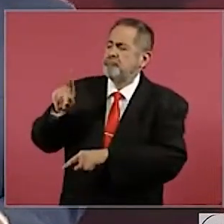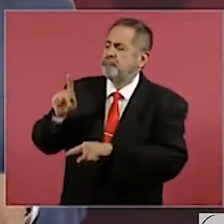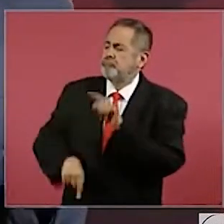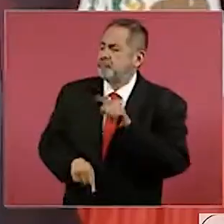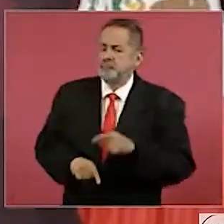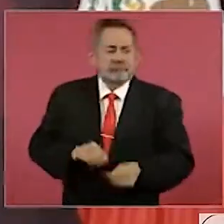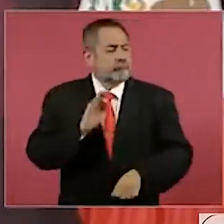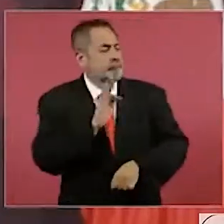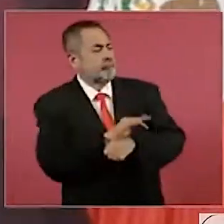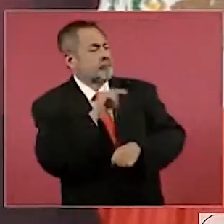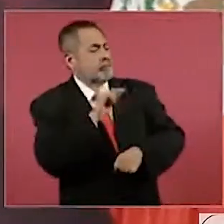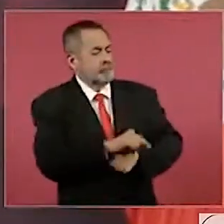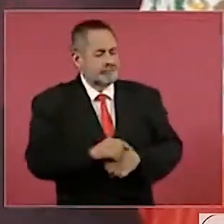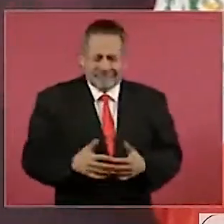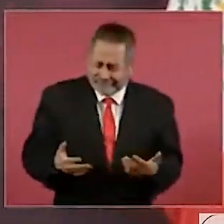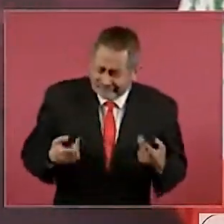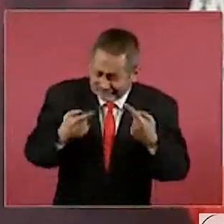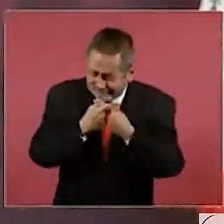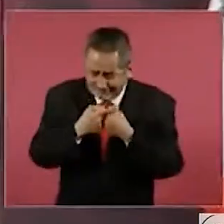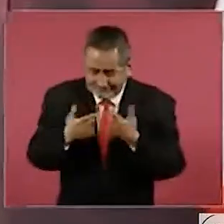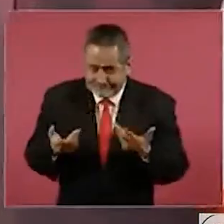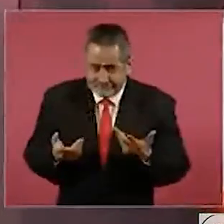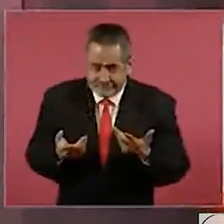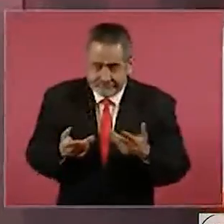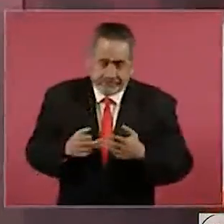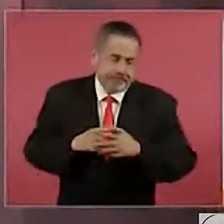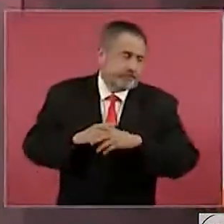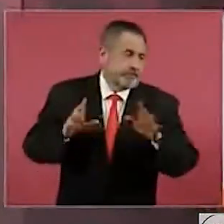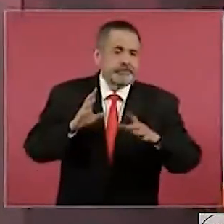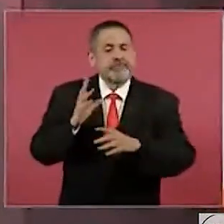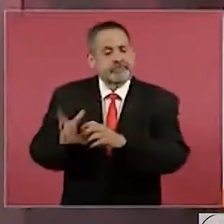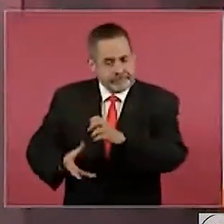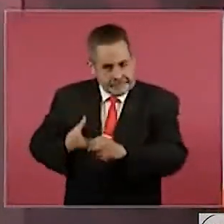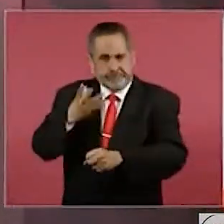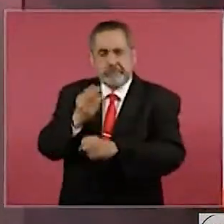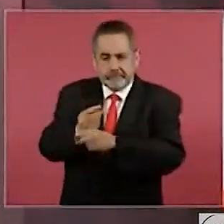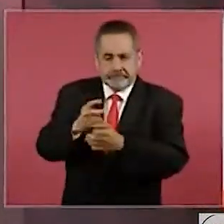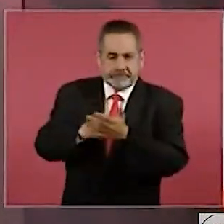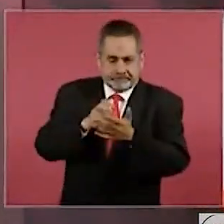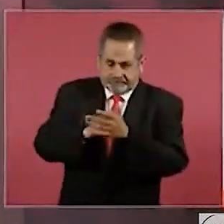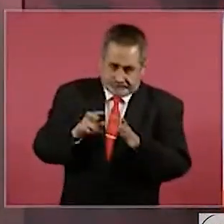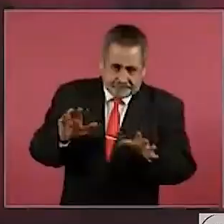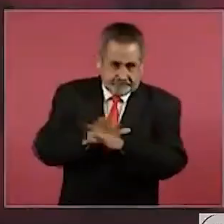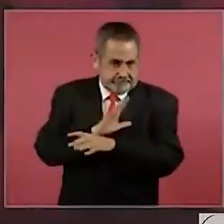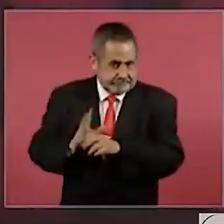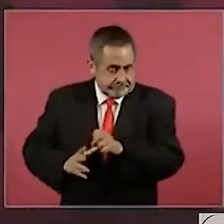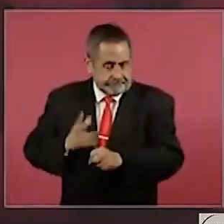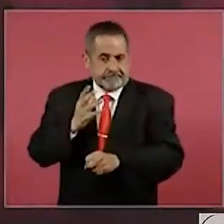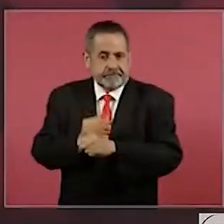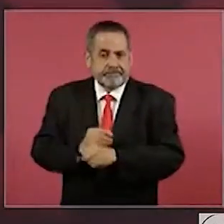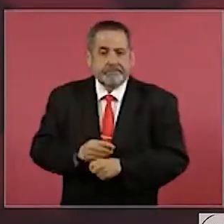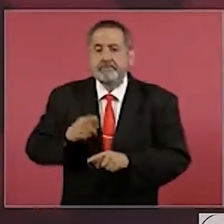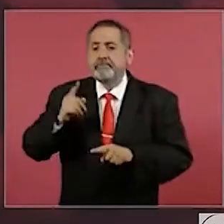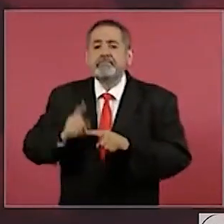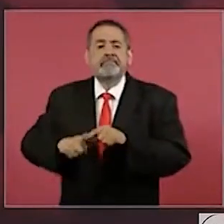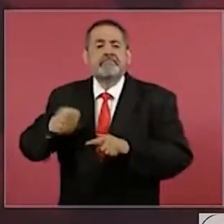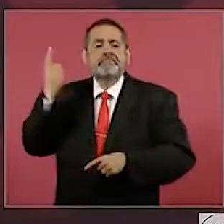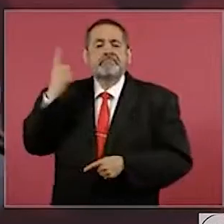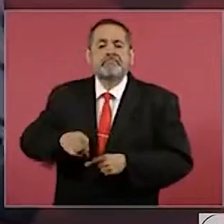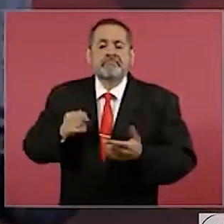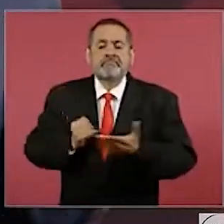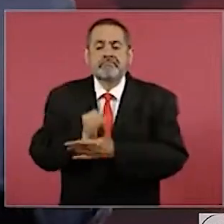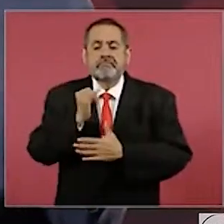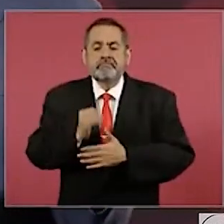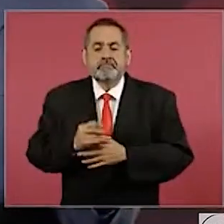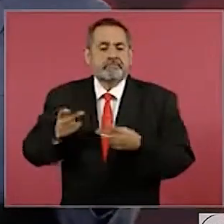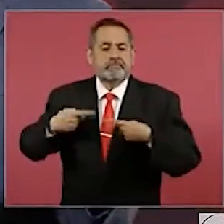Pero bueno, todo tiene remedio. ¿Quién tiene la decisión? El